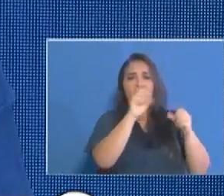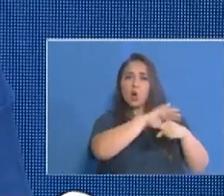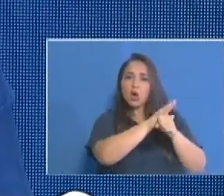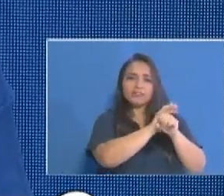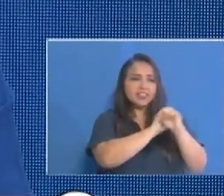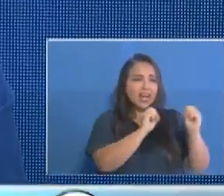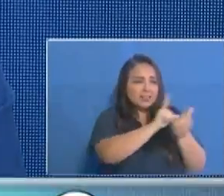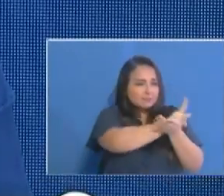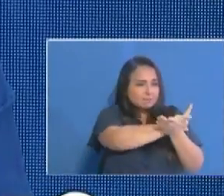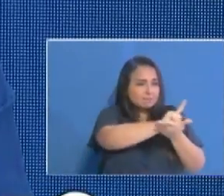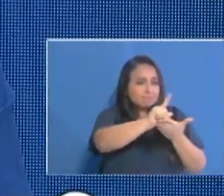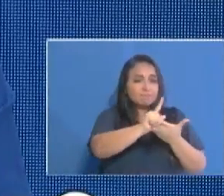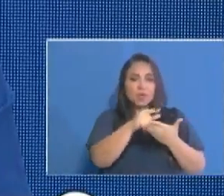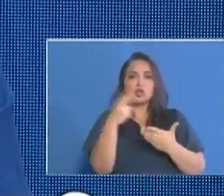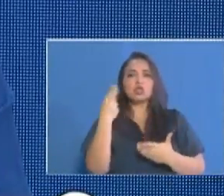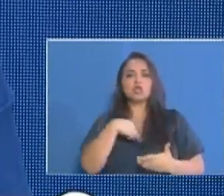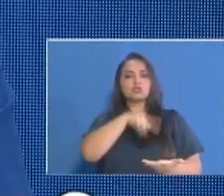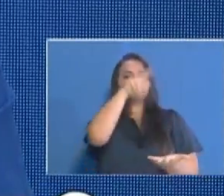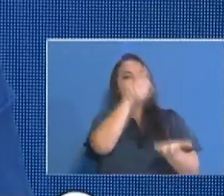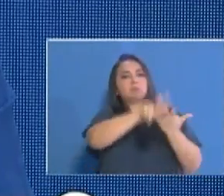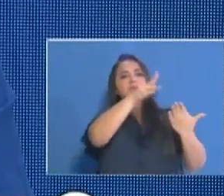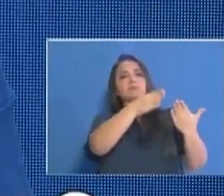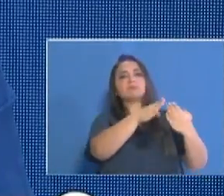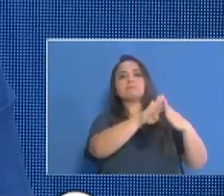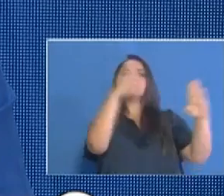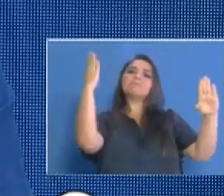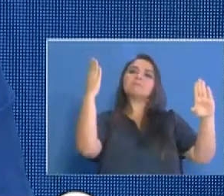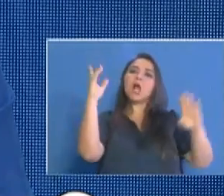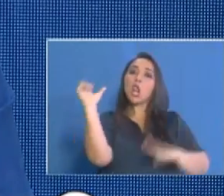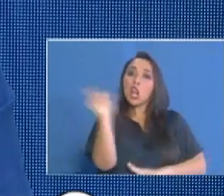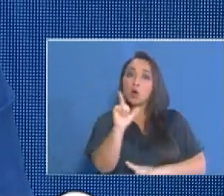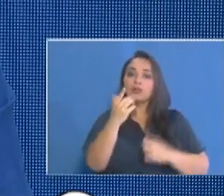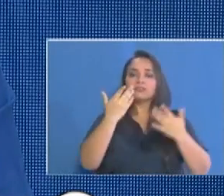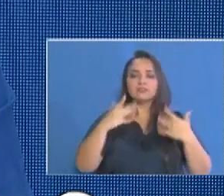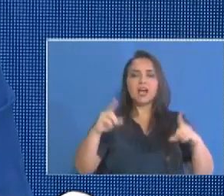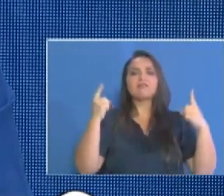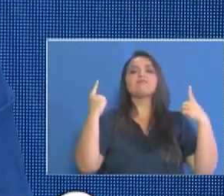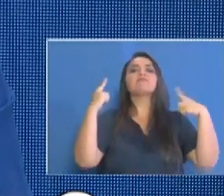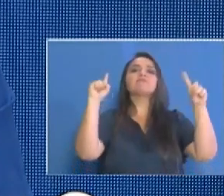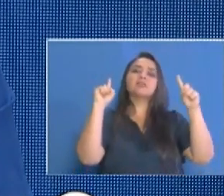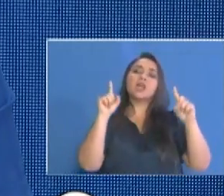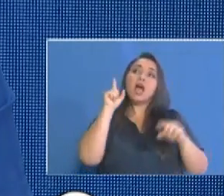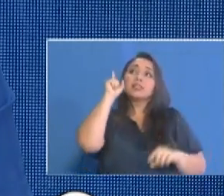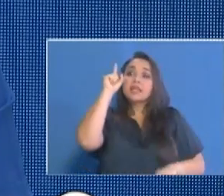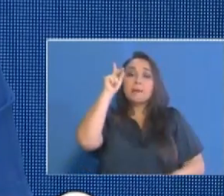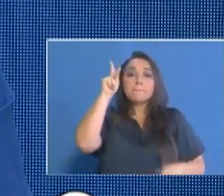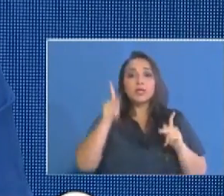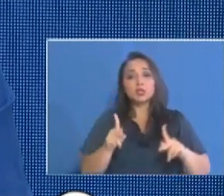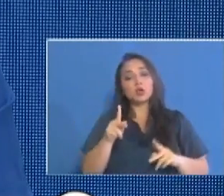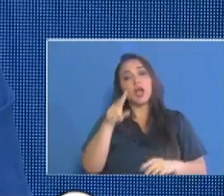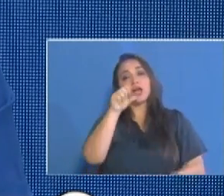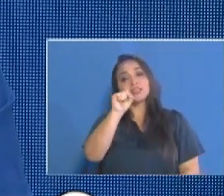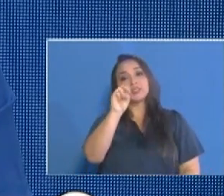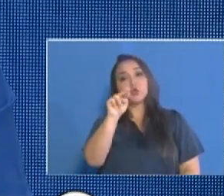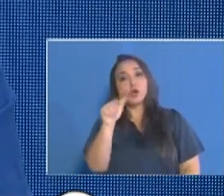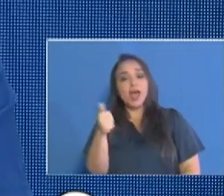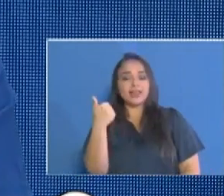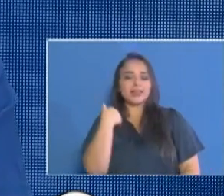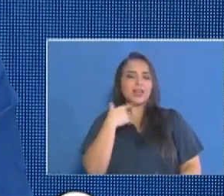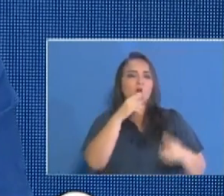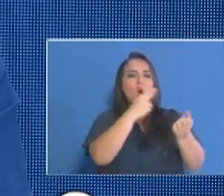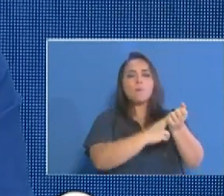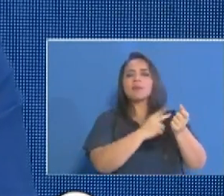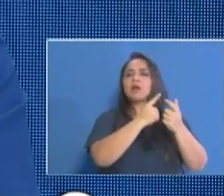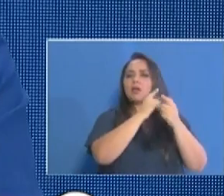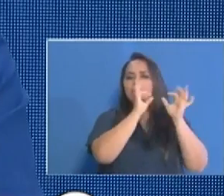que se pueda dar la apertura y esperamos que el lunes sea realidad y la gente en Veragua en Sonar tenga su hospital funcionando como tanto